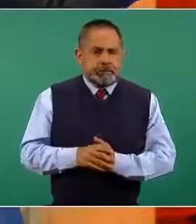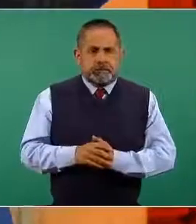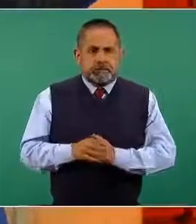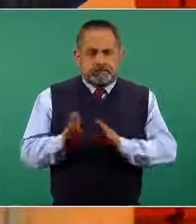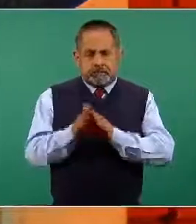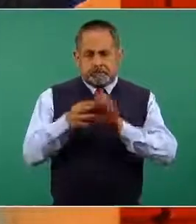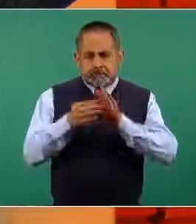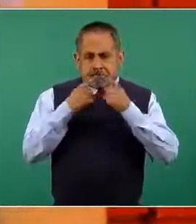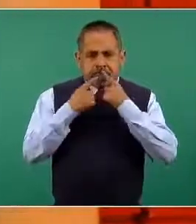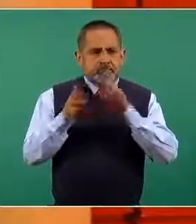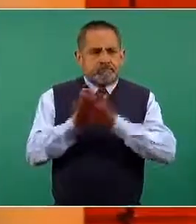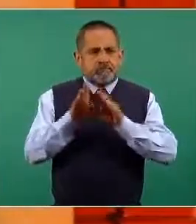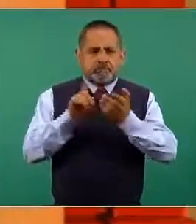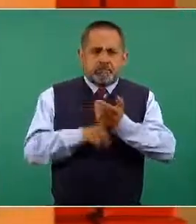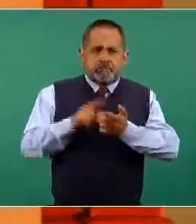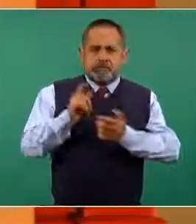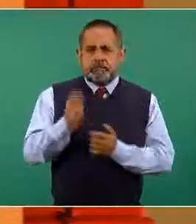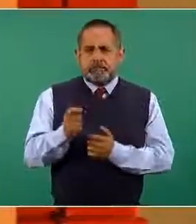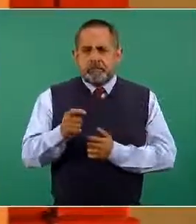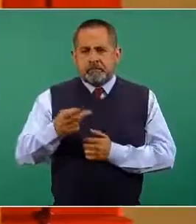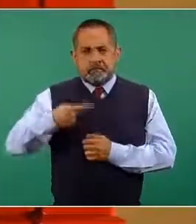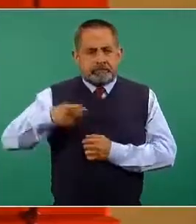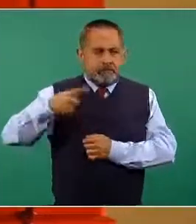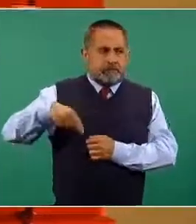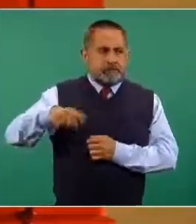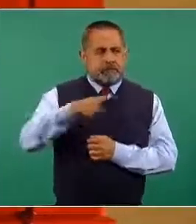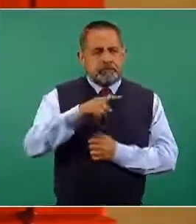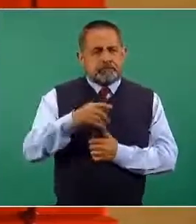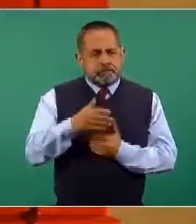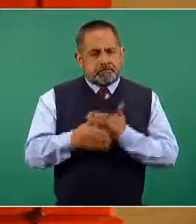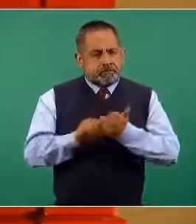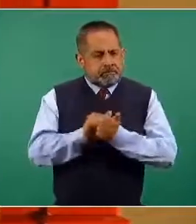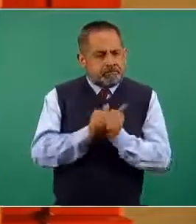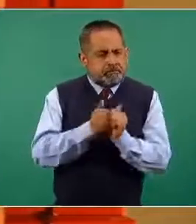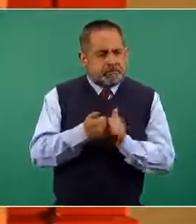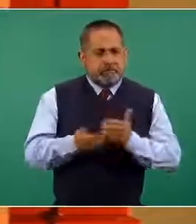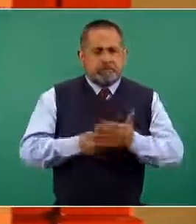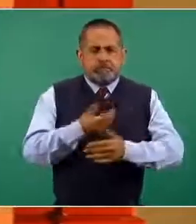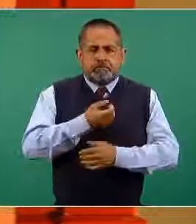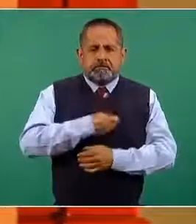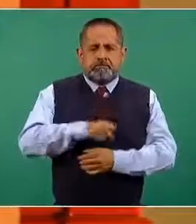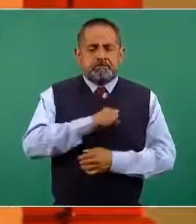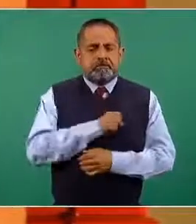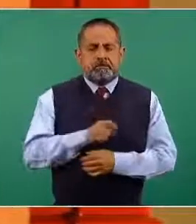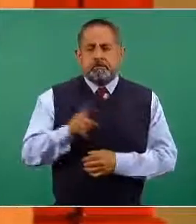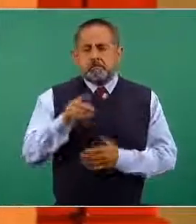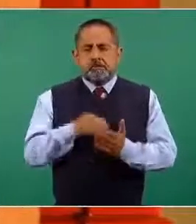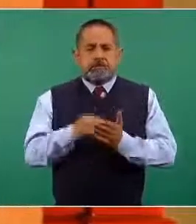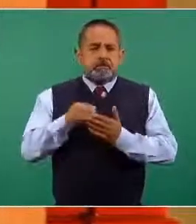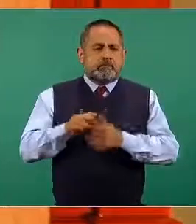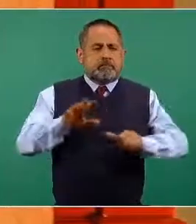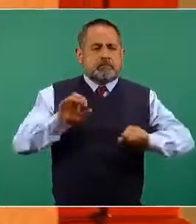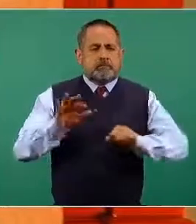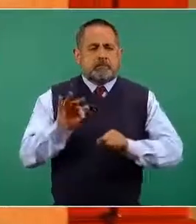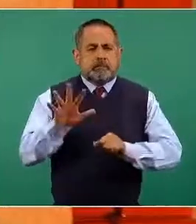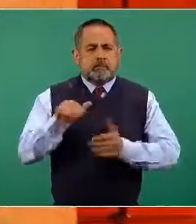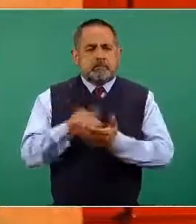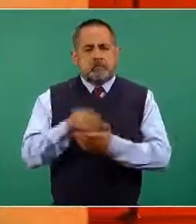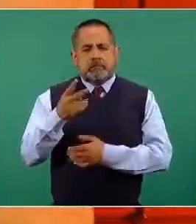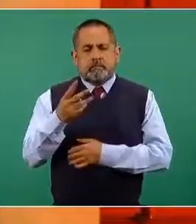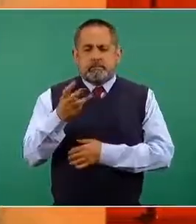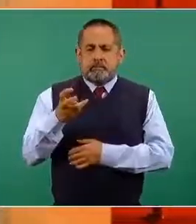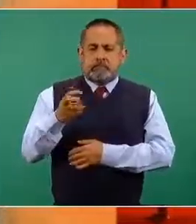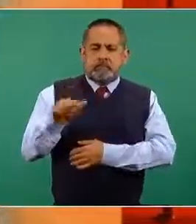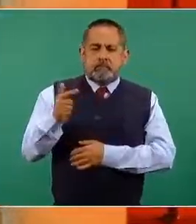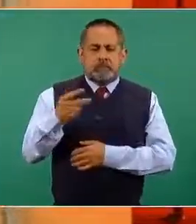reflejo, un espejo de las personas que se van recuperando, que tenemos en total un millón 645 mil 312